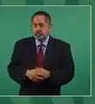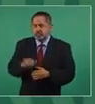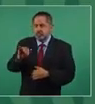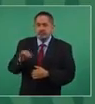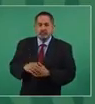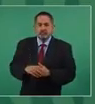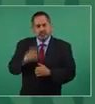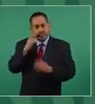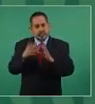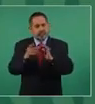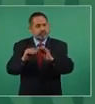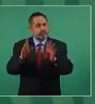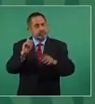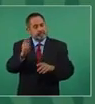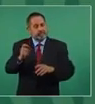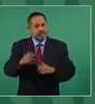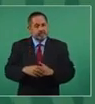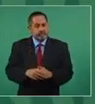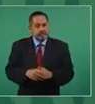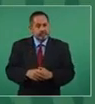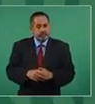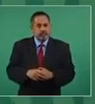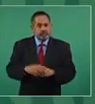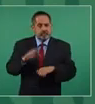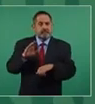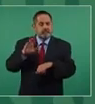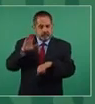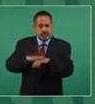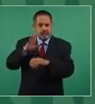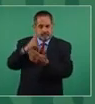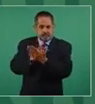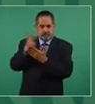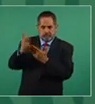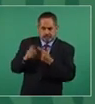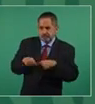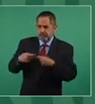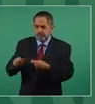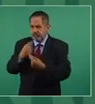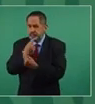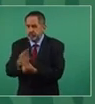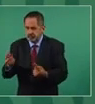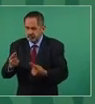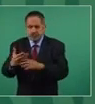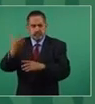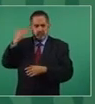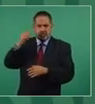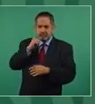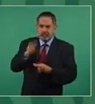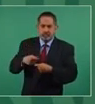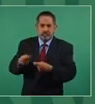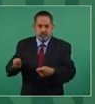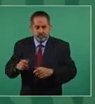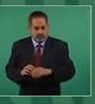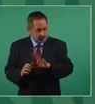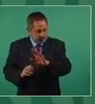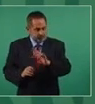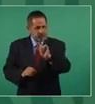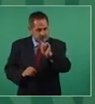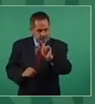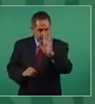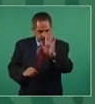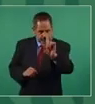Primero aclararle que hay más programas de apoyo a los niños que antes. ¿Y por qué no funcionan? A ver,